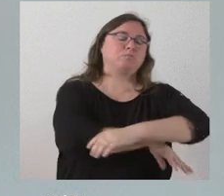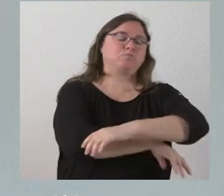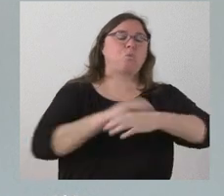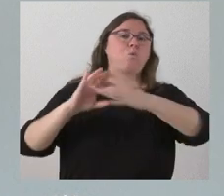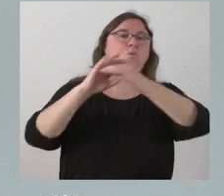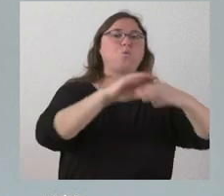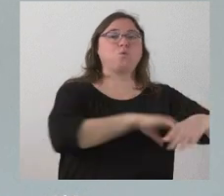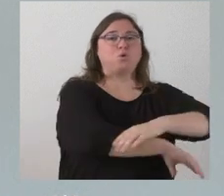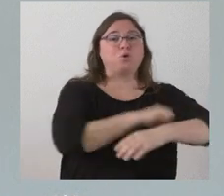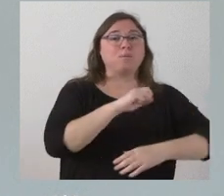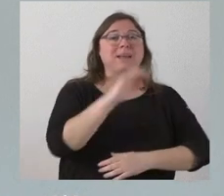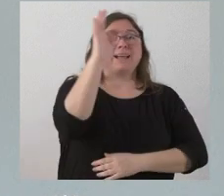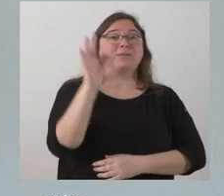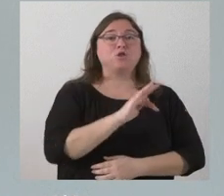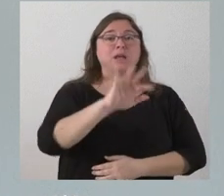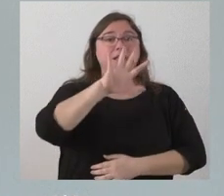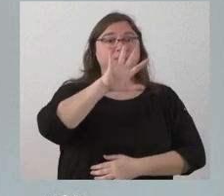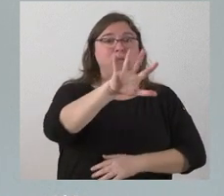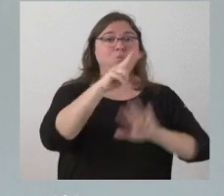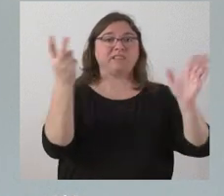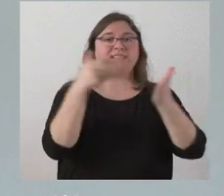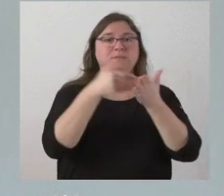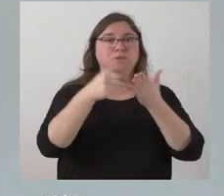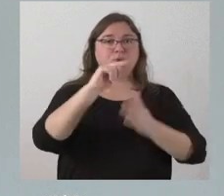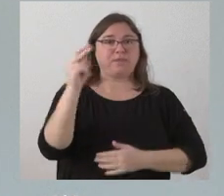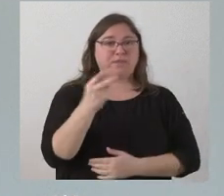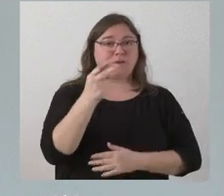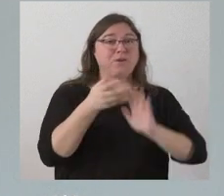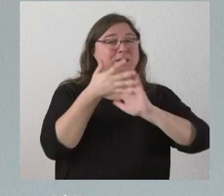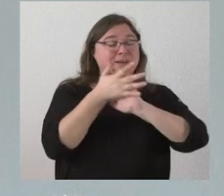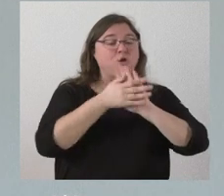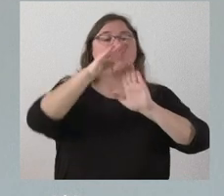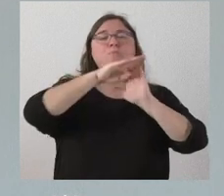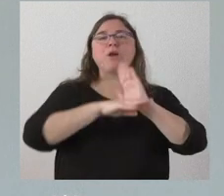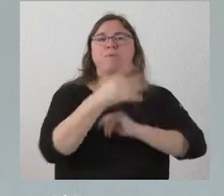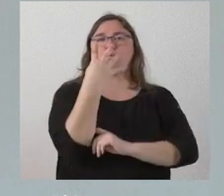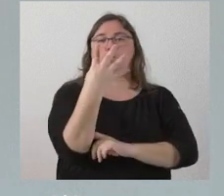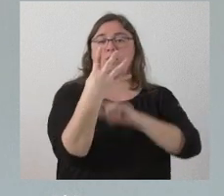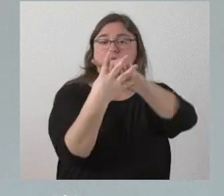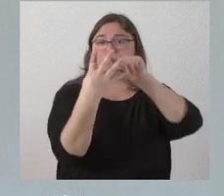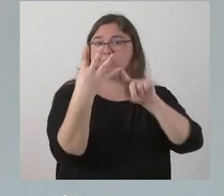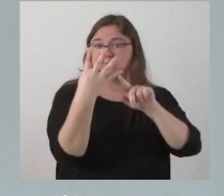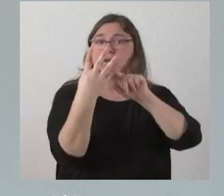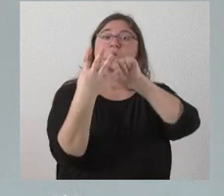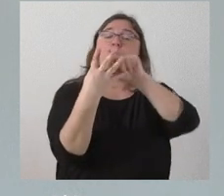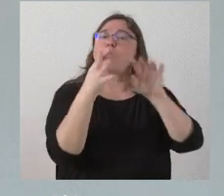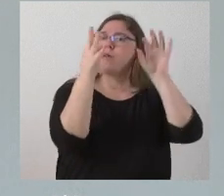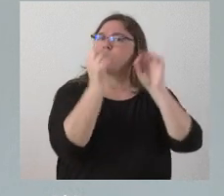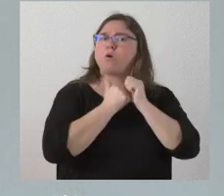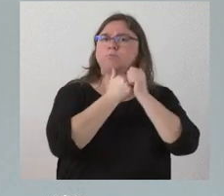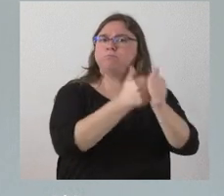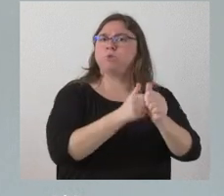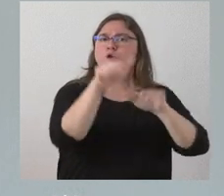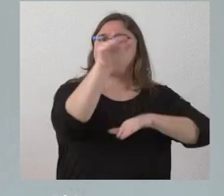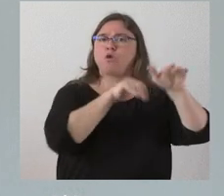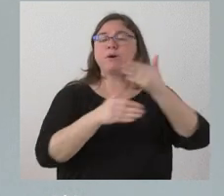Estamos hablando de 57 millones de euros. Hablamos de cuatro programas. Todos ellos son, como están diseñados en la convocatoria, en colaboración con